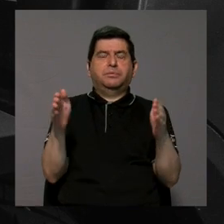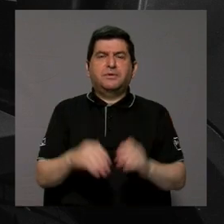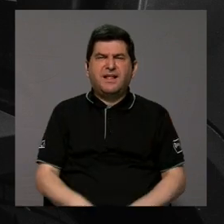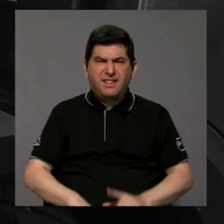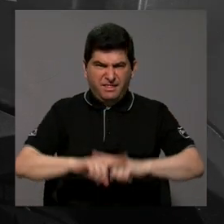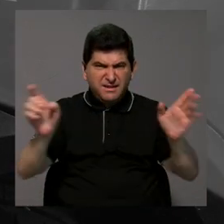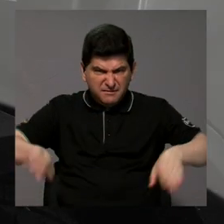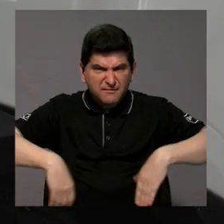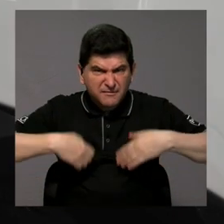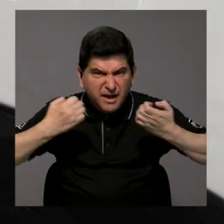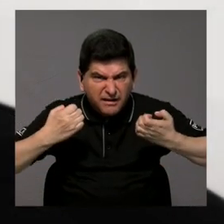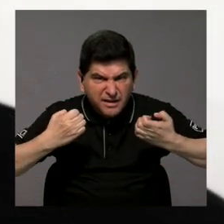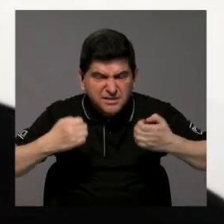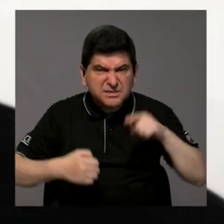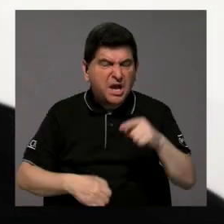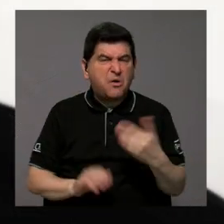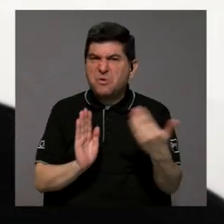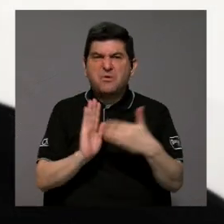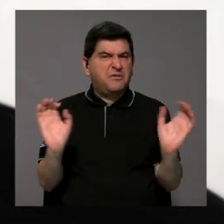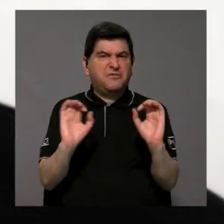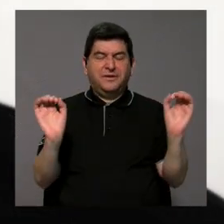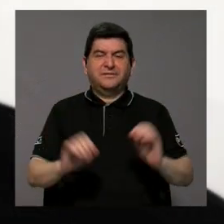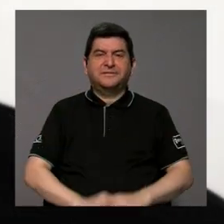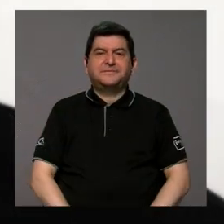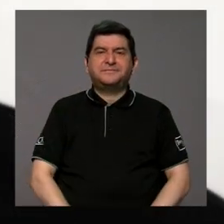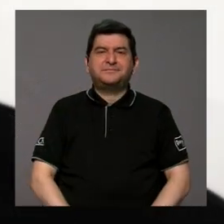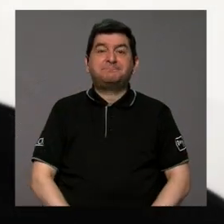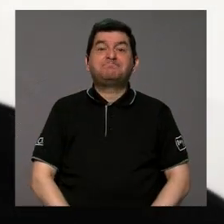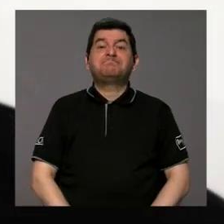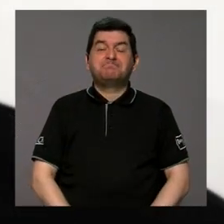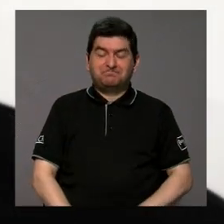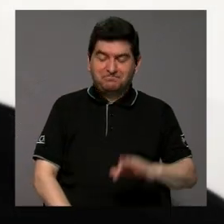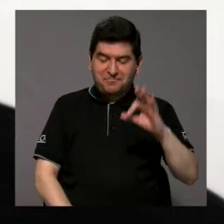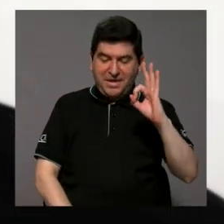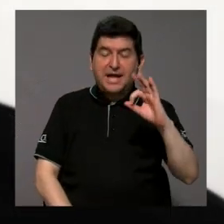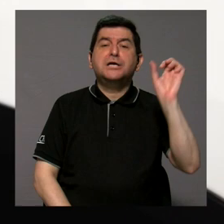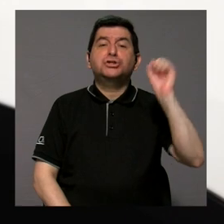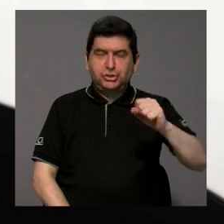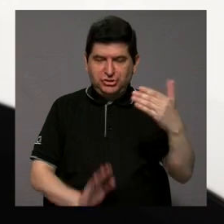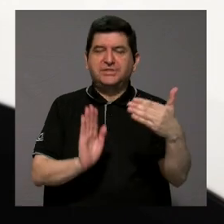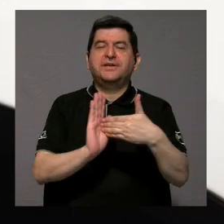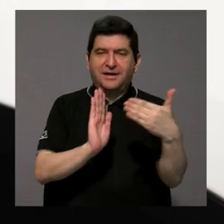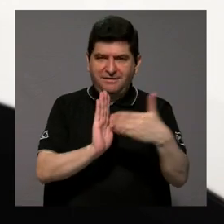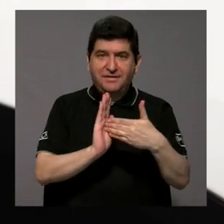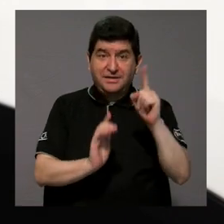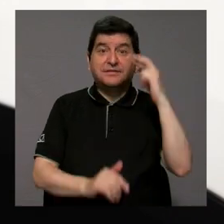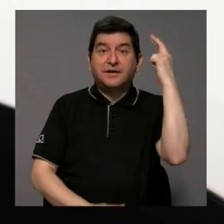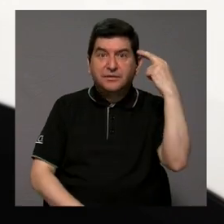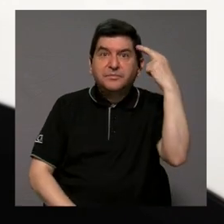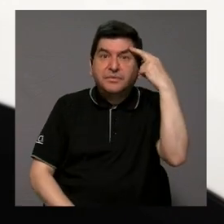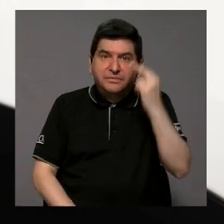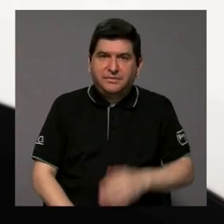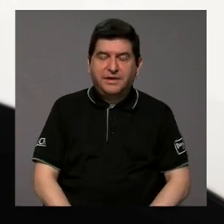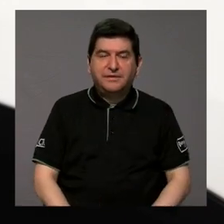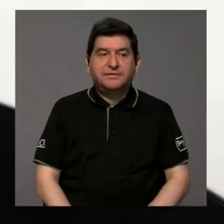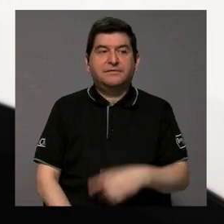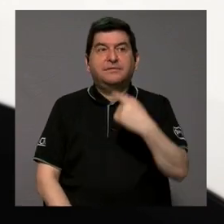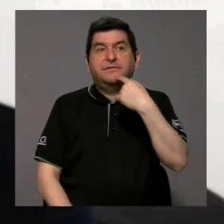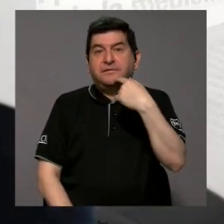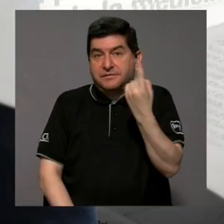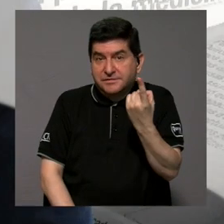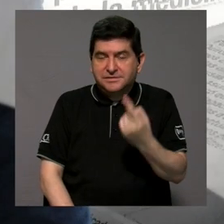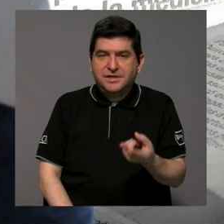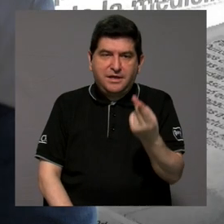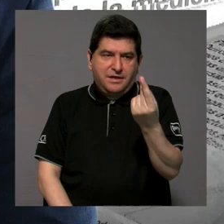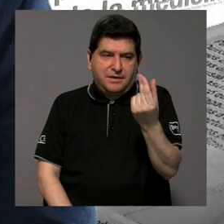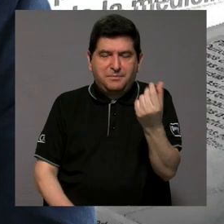¿hay alguna diferencia o eso no interfiere en nada? ok sí interfiere por una sencilla razón se dice